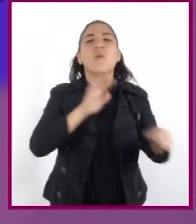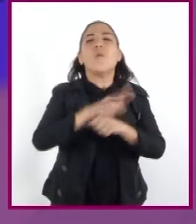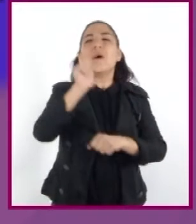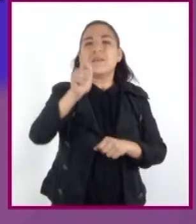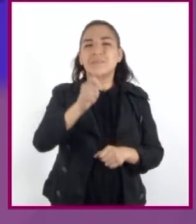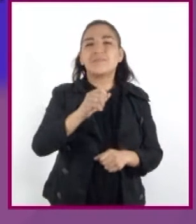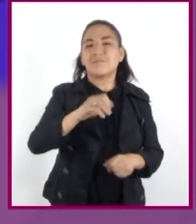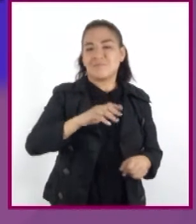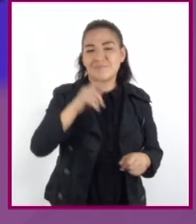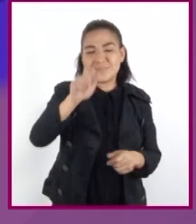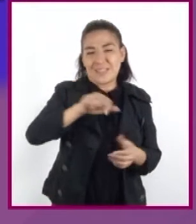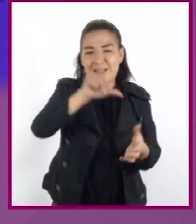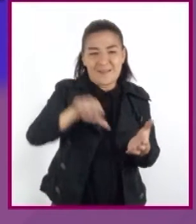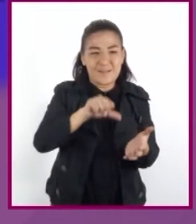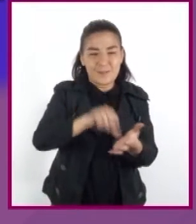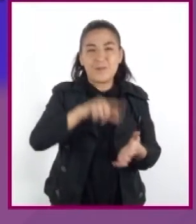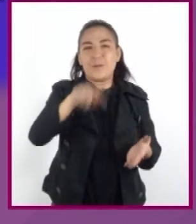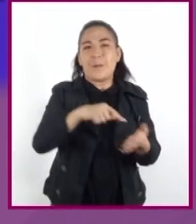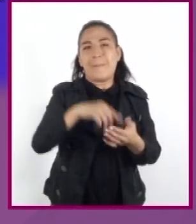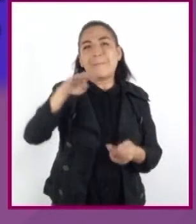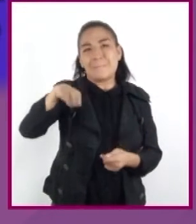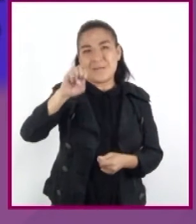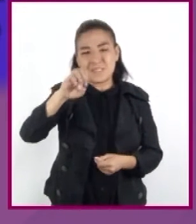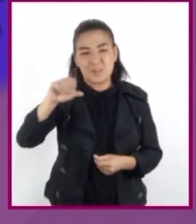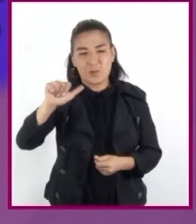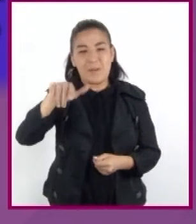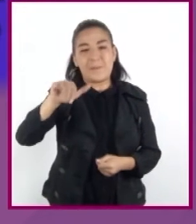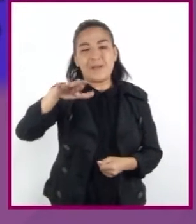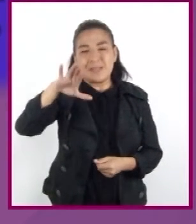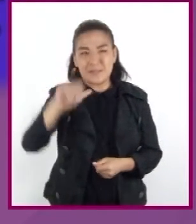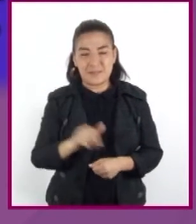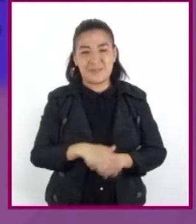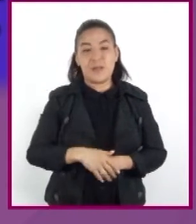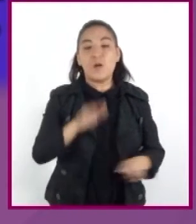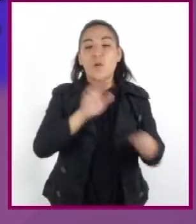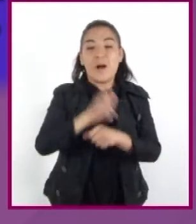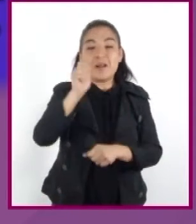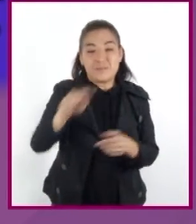quizás se localizó en alguna de las otras dos superáreas? ¿En cuál?